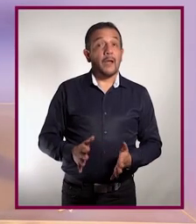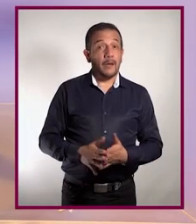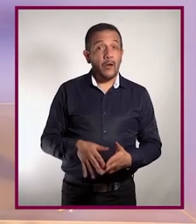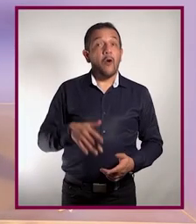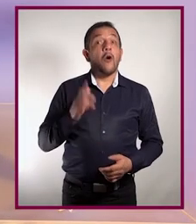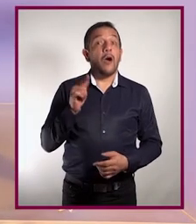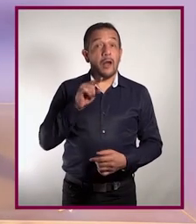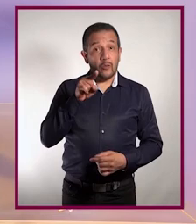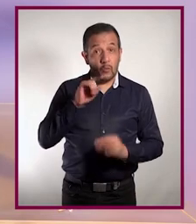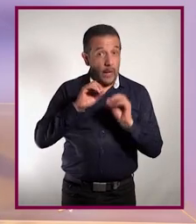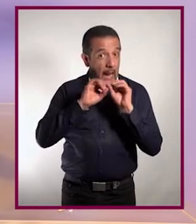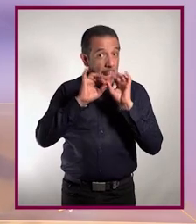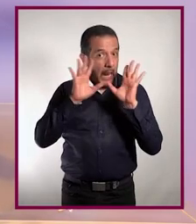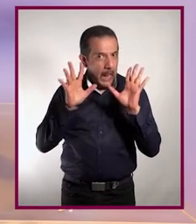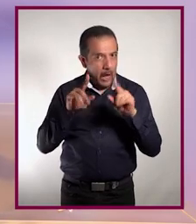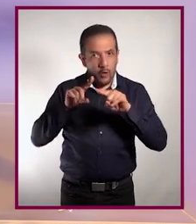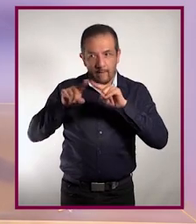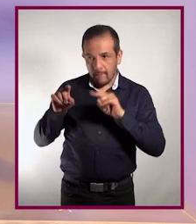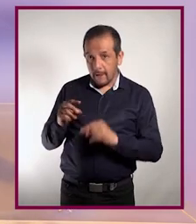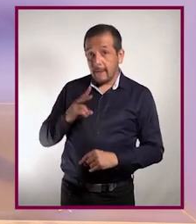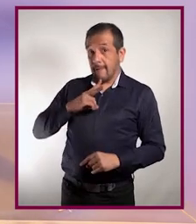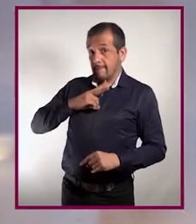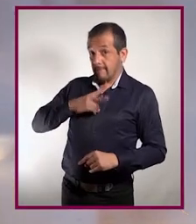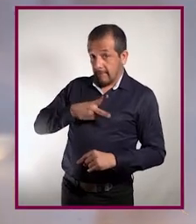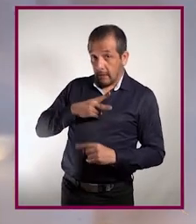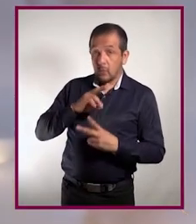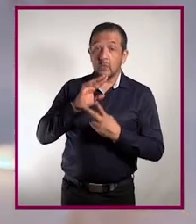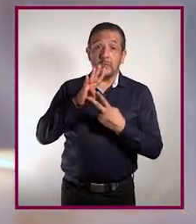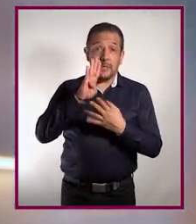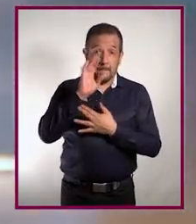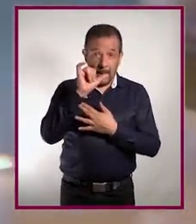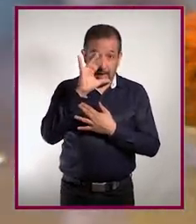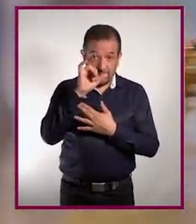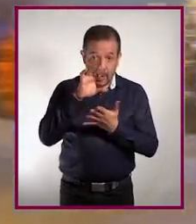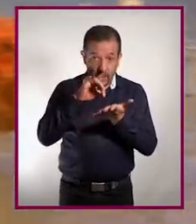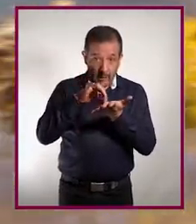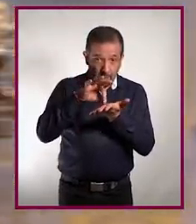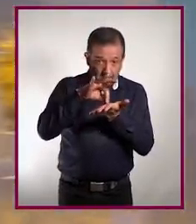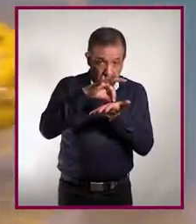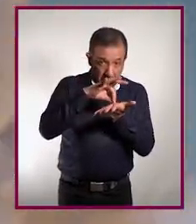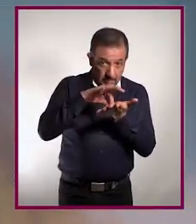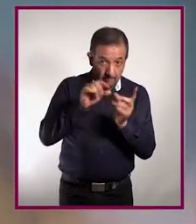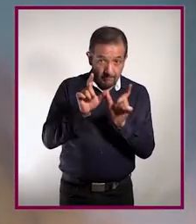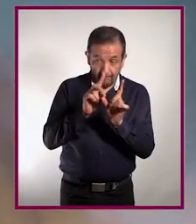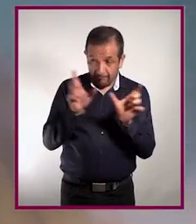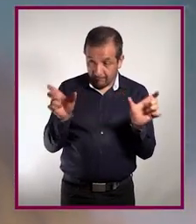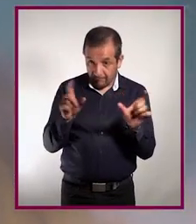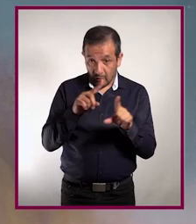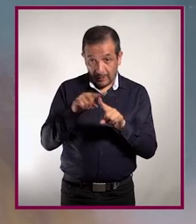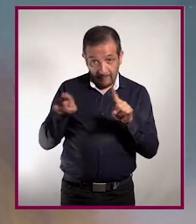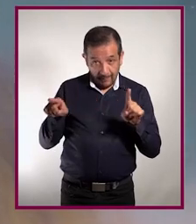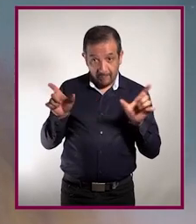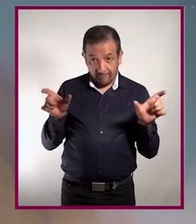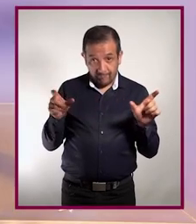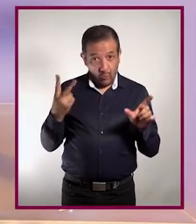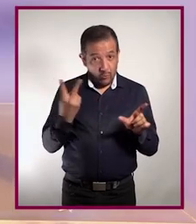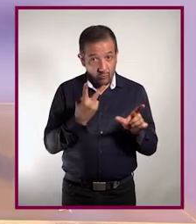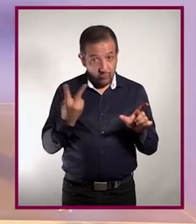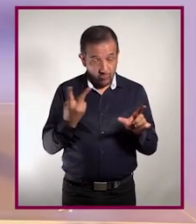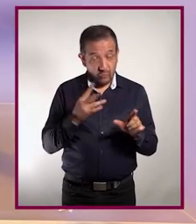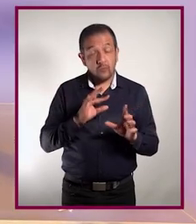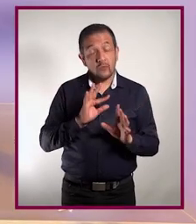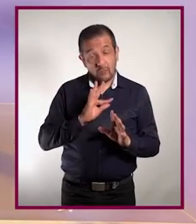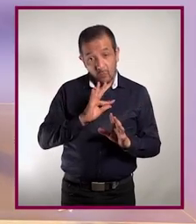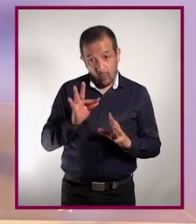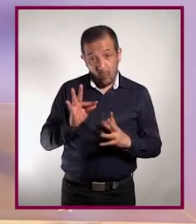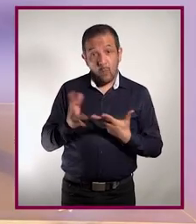Espero que te haya quedado un poco más clara la diferencia entre una bacteria y un virus. Ahora sabes que ambos microorganismos